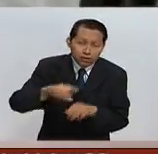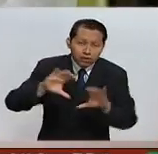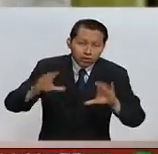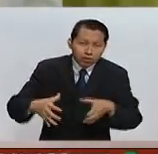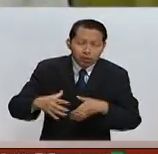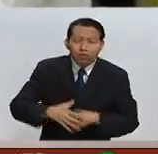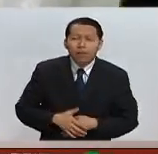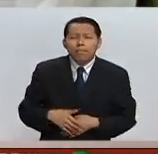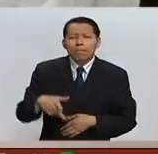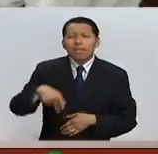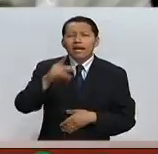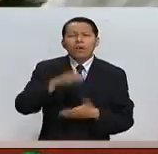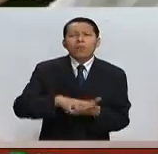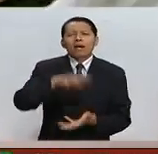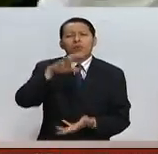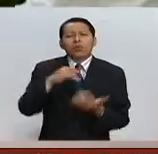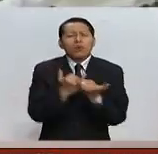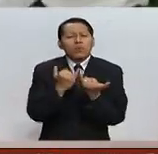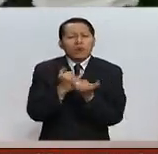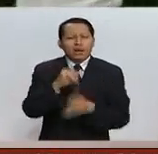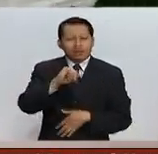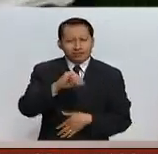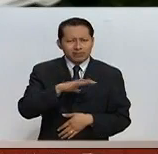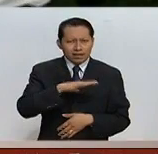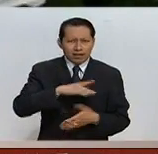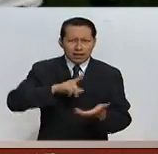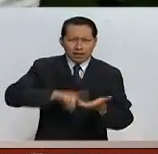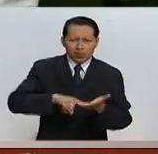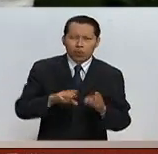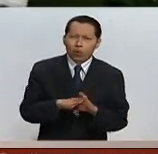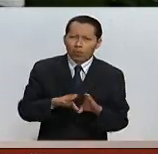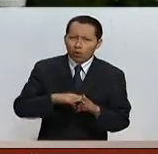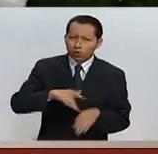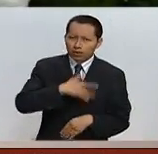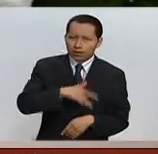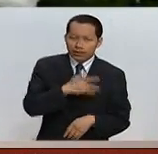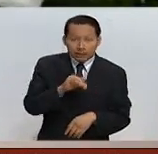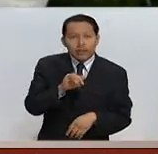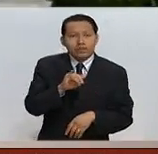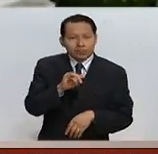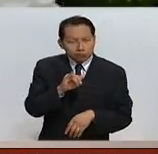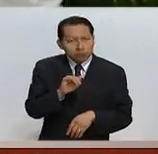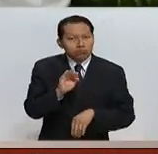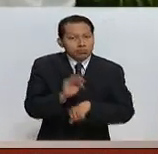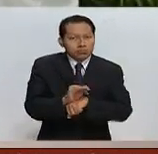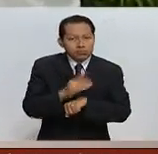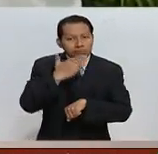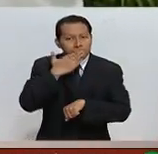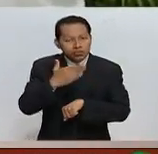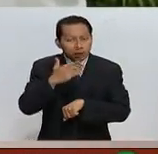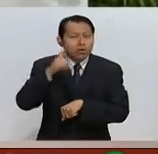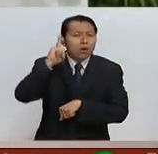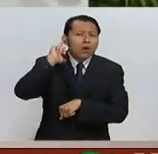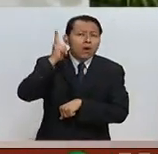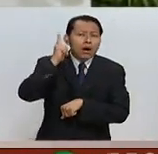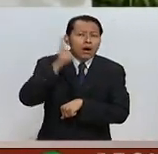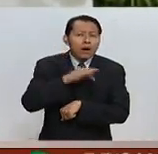mayoría de todas maneras sí hay una sensación a favor, hay esperanzas, porque